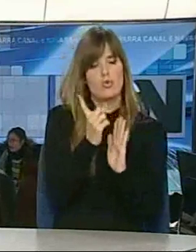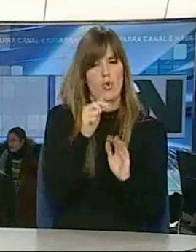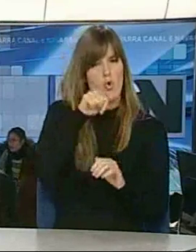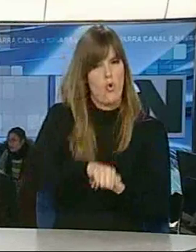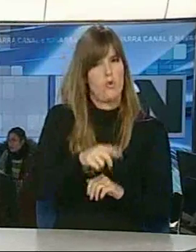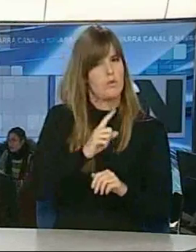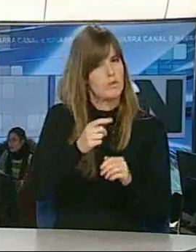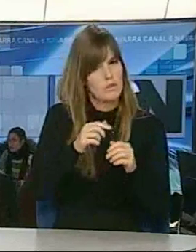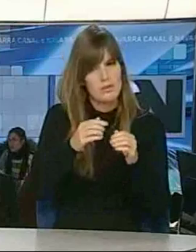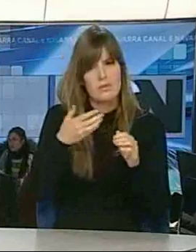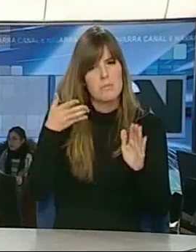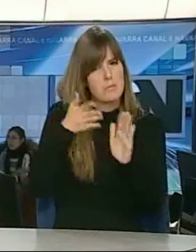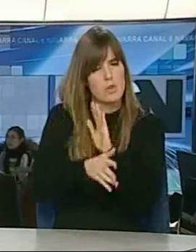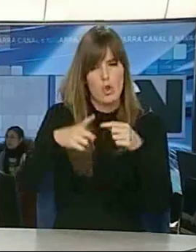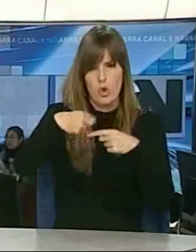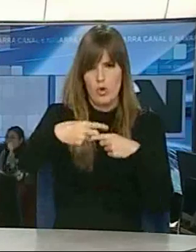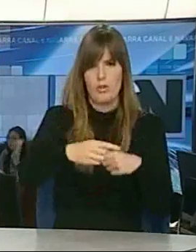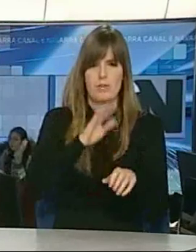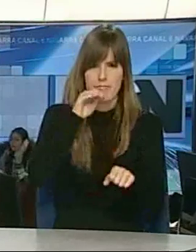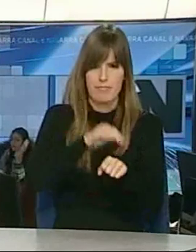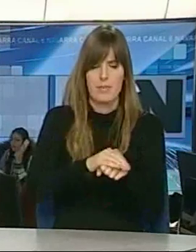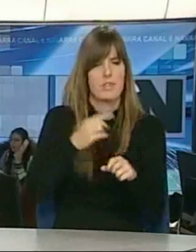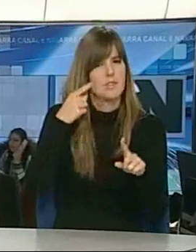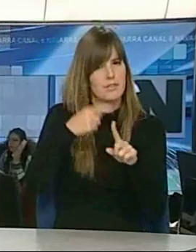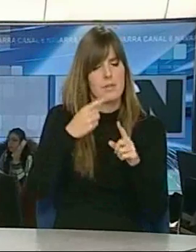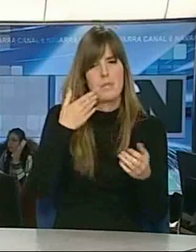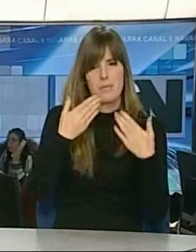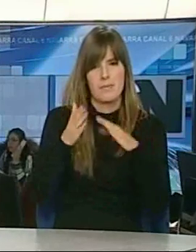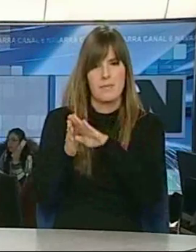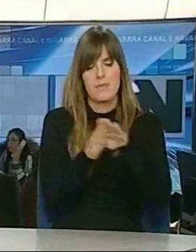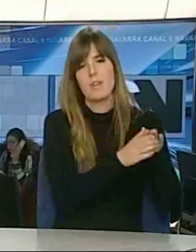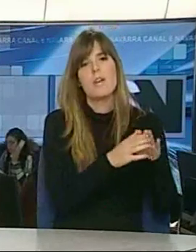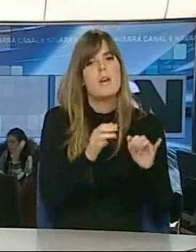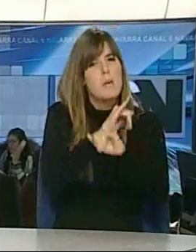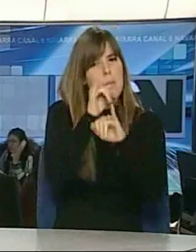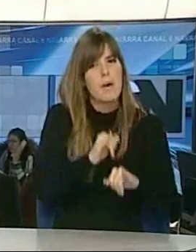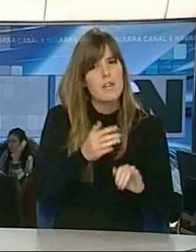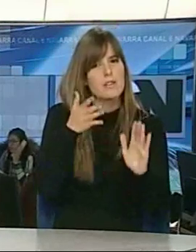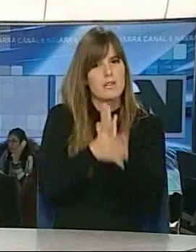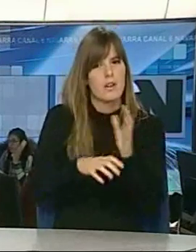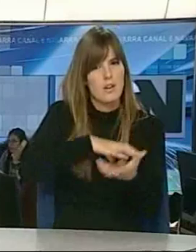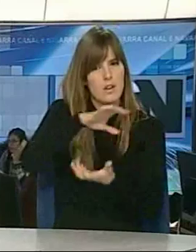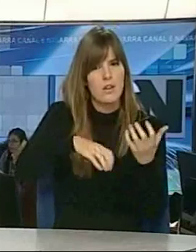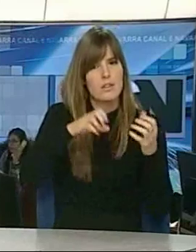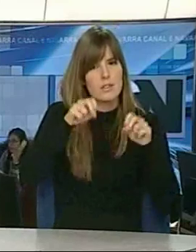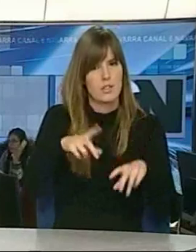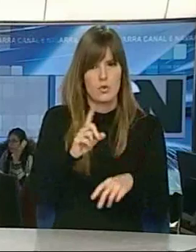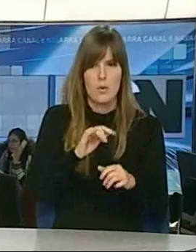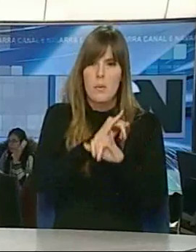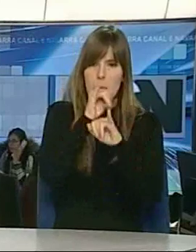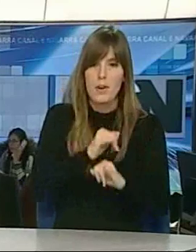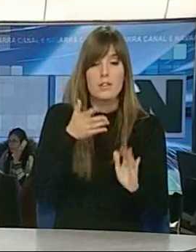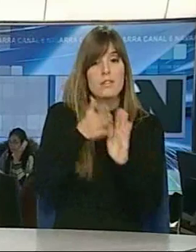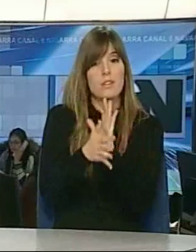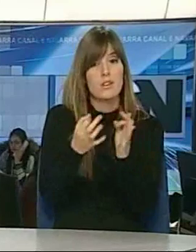sino que sea extensible a todos los días y que sea una constante. Paz no es estar sin conflictos, sino lograr que